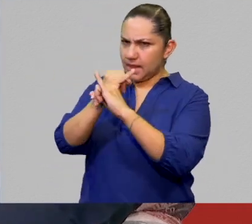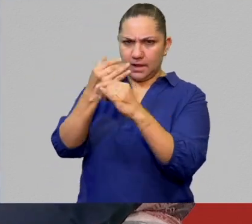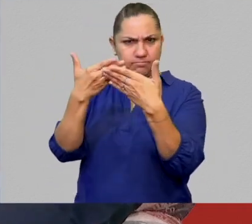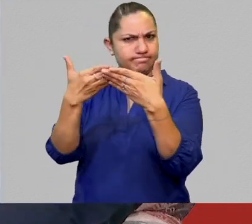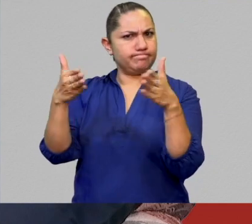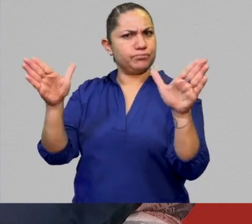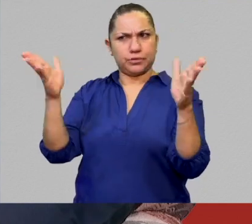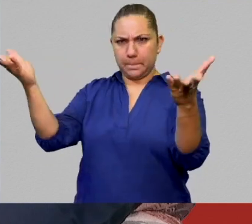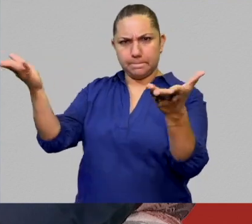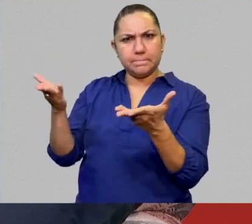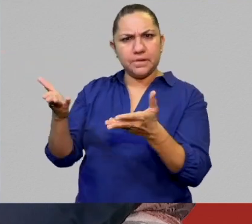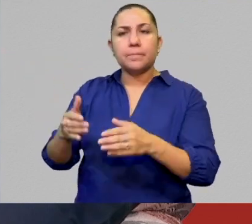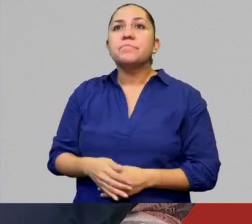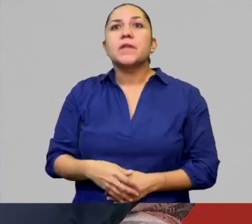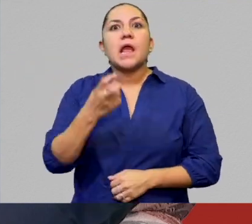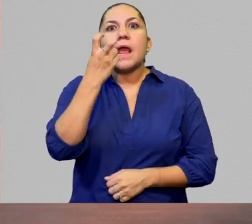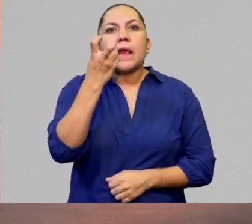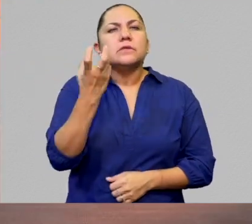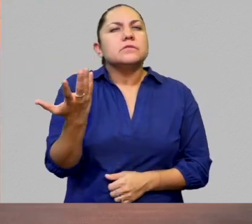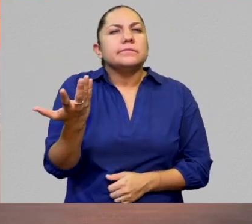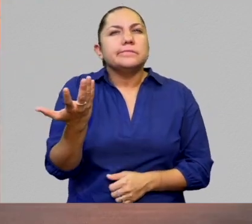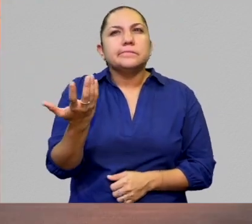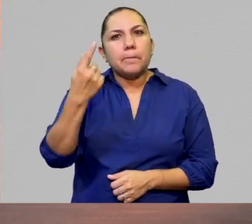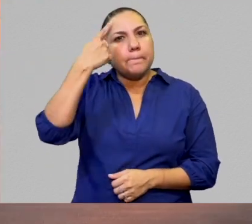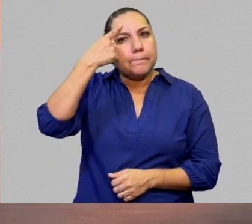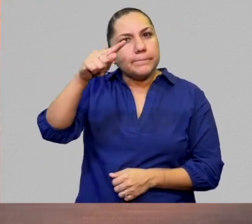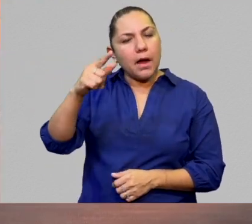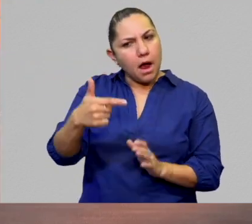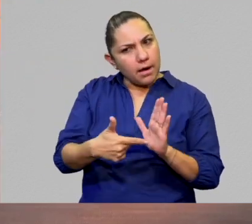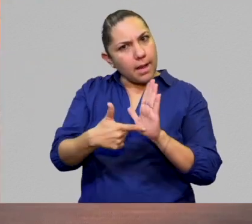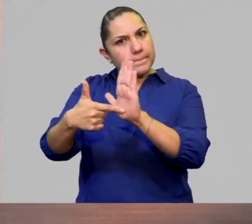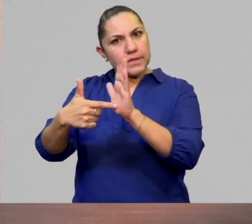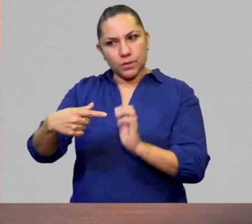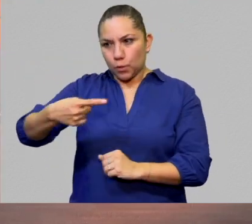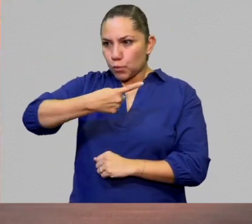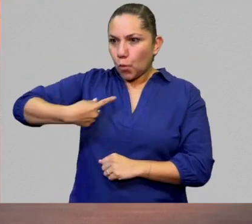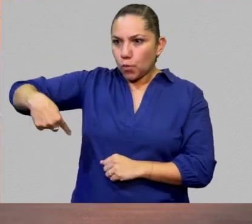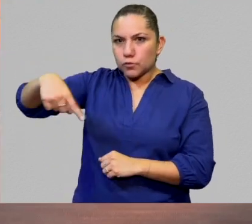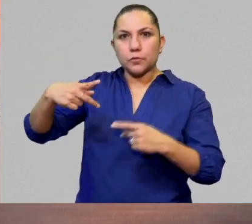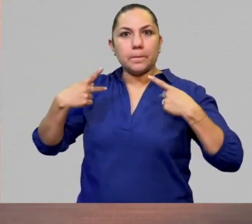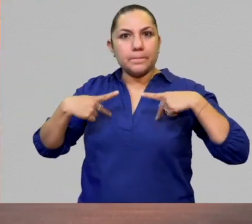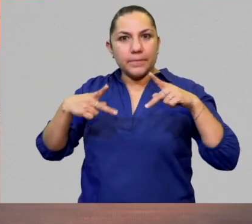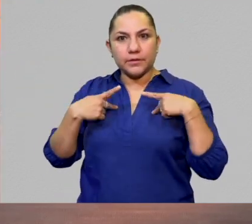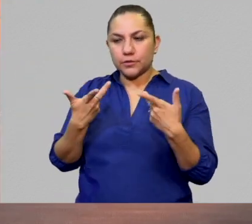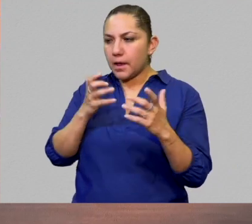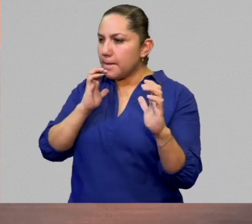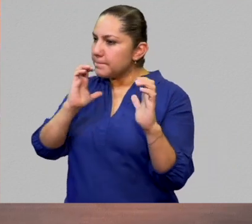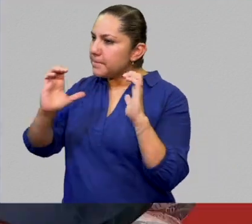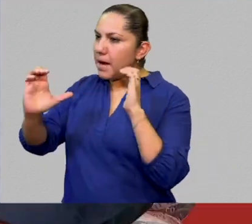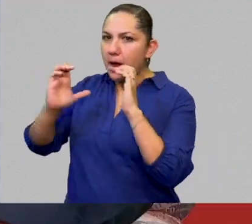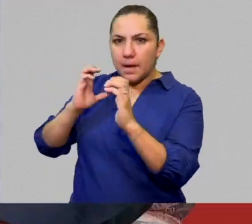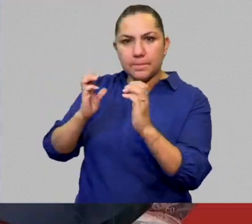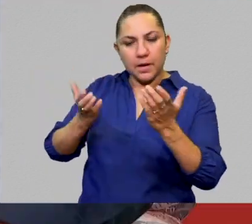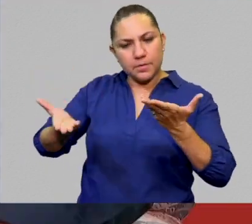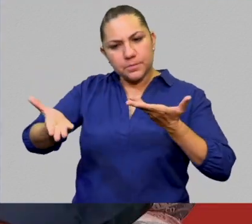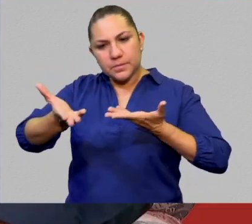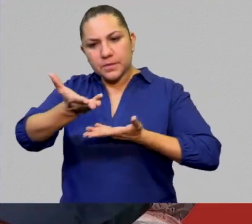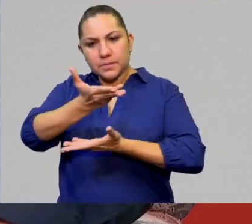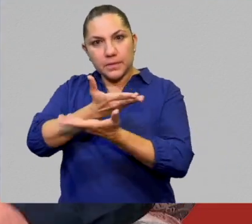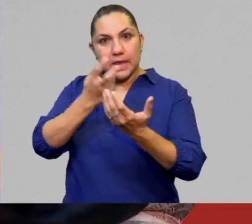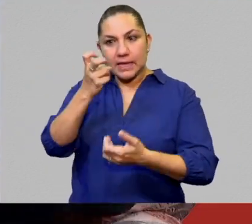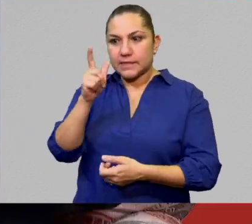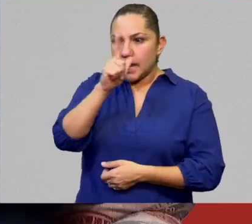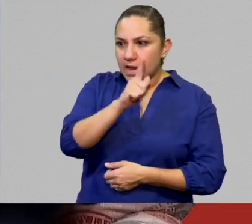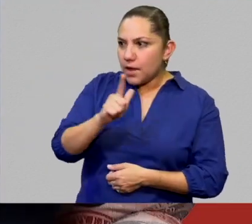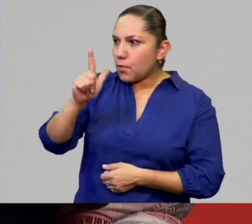es una interpelación, porque también es una invitación a decir, bueno, son los portadores de la palabra, son los portadores de